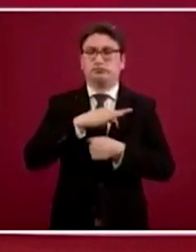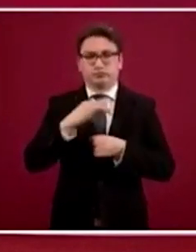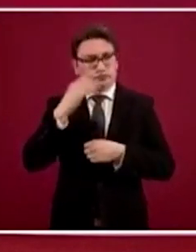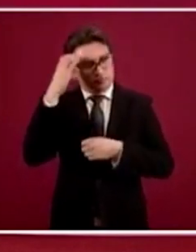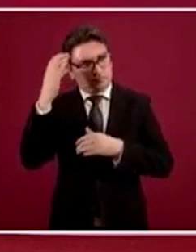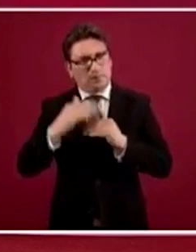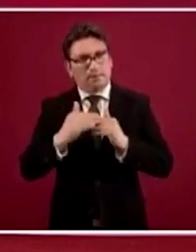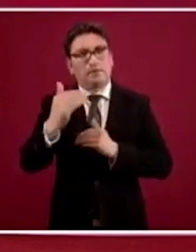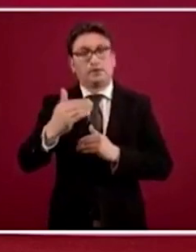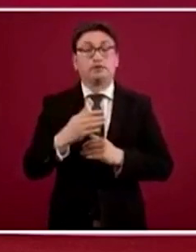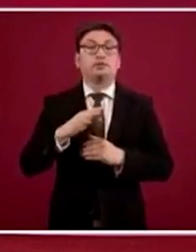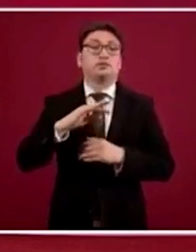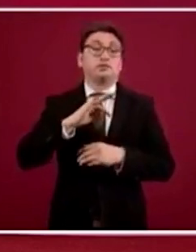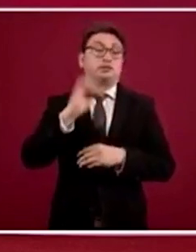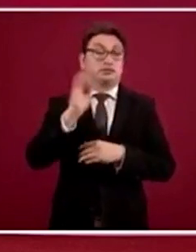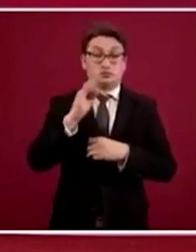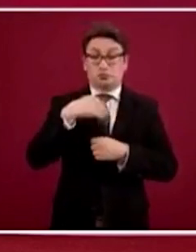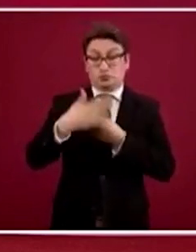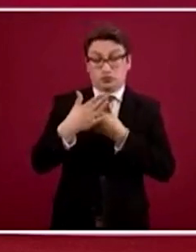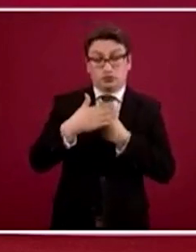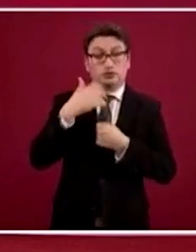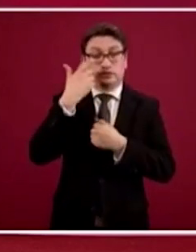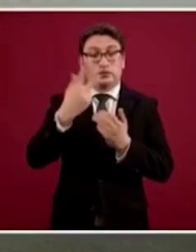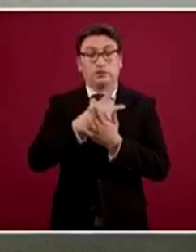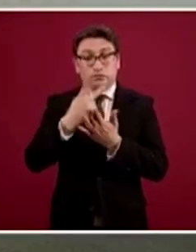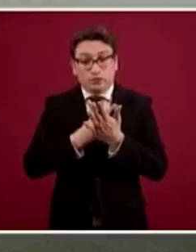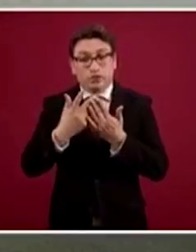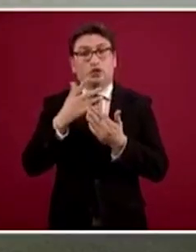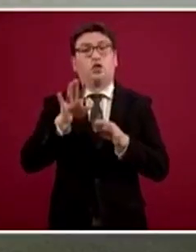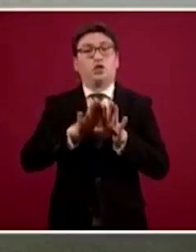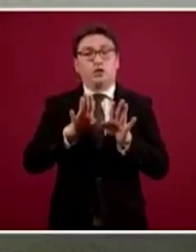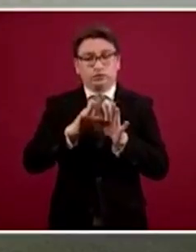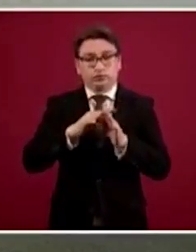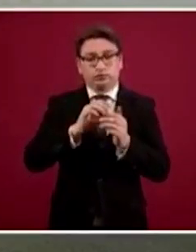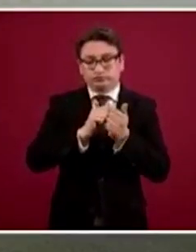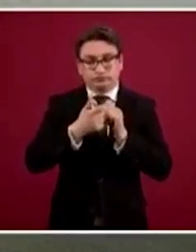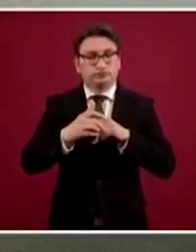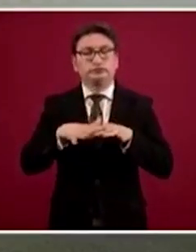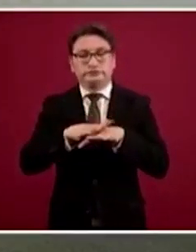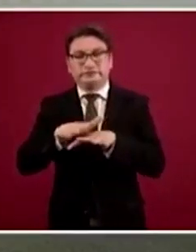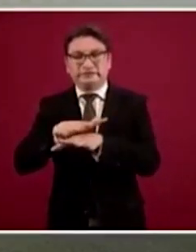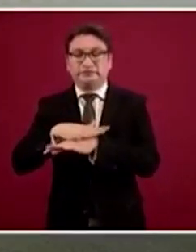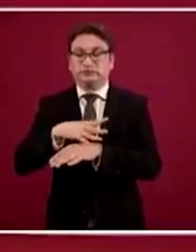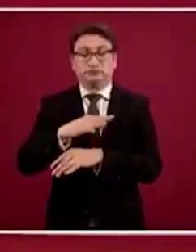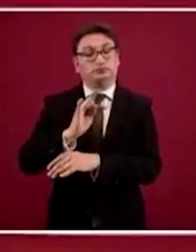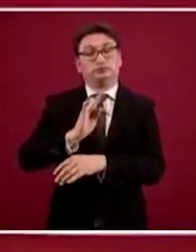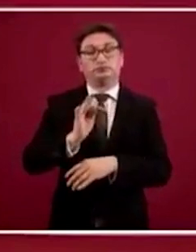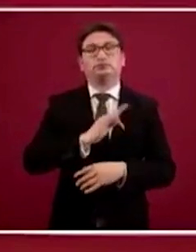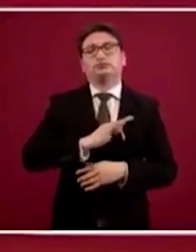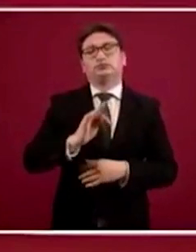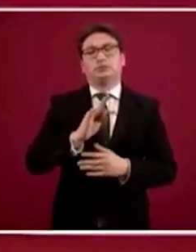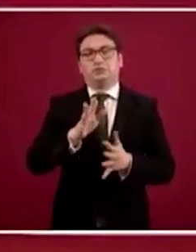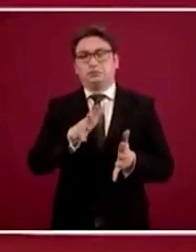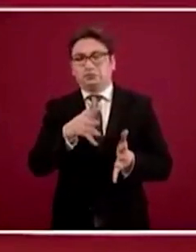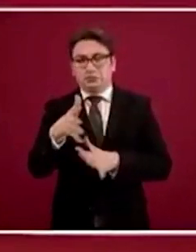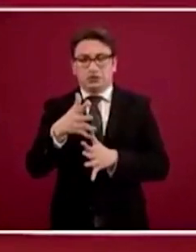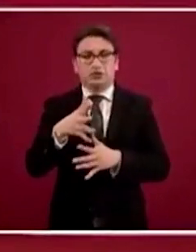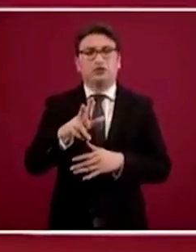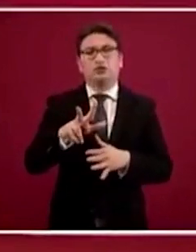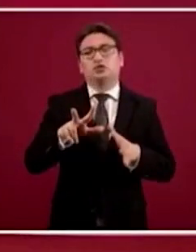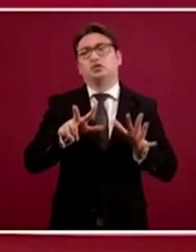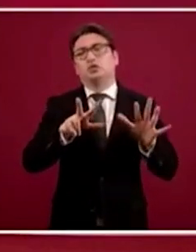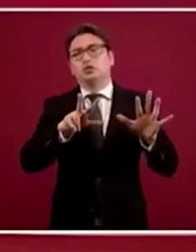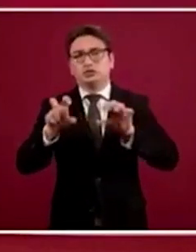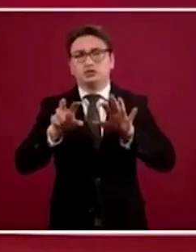logramos el plan magno de reconversión máxima, máxima, entonces podríamos hablar de cerca de 800,